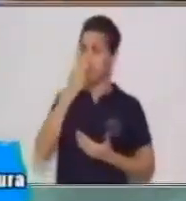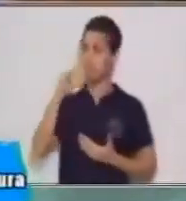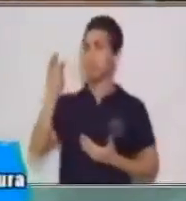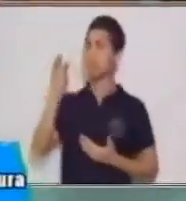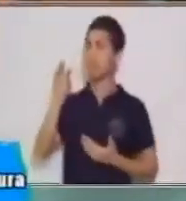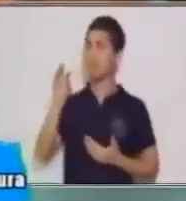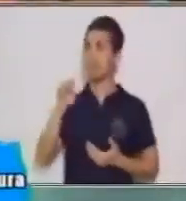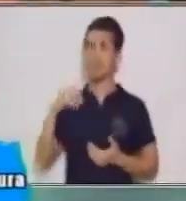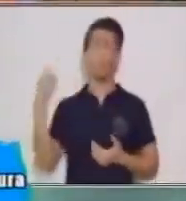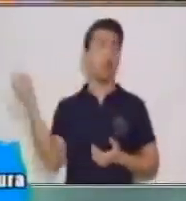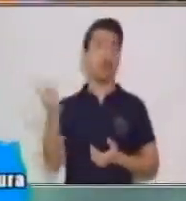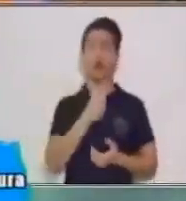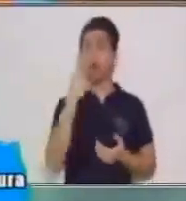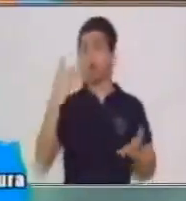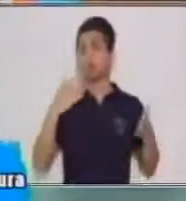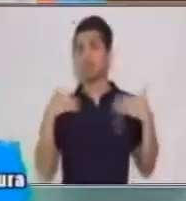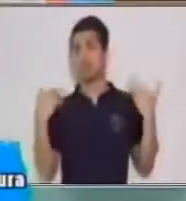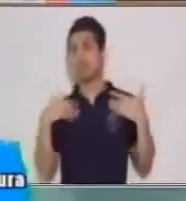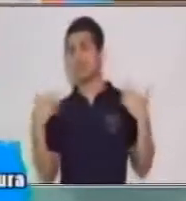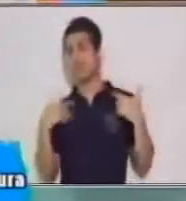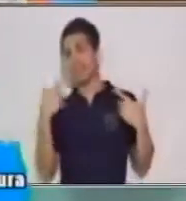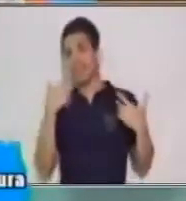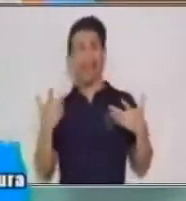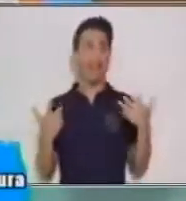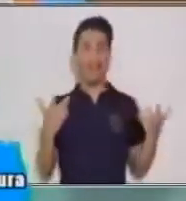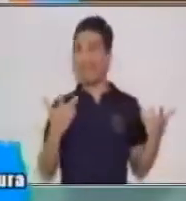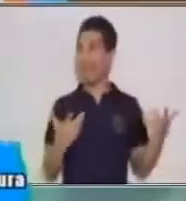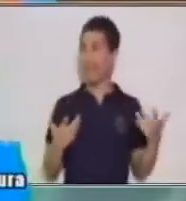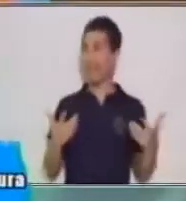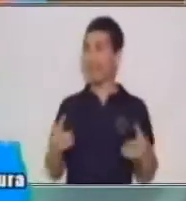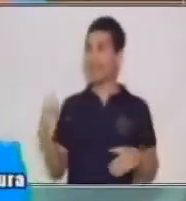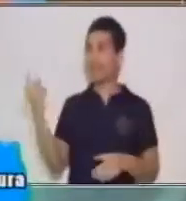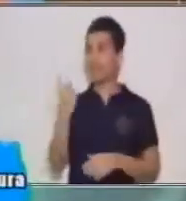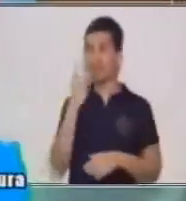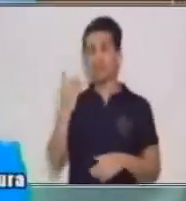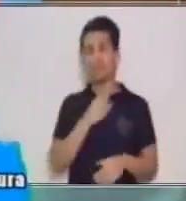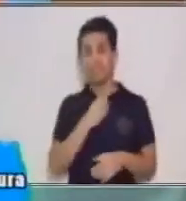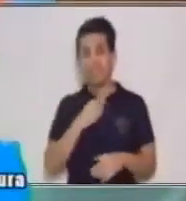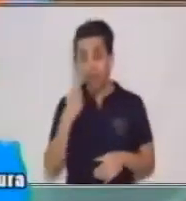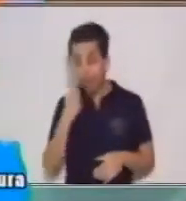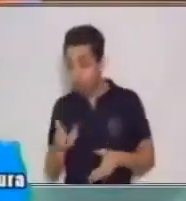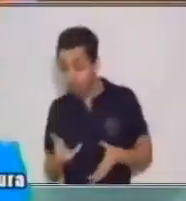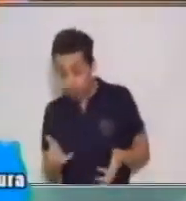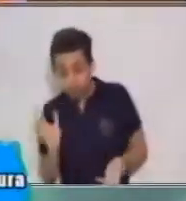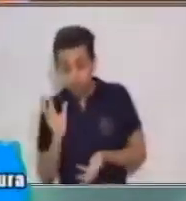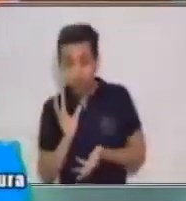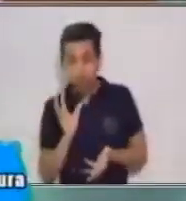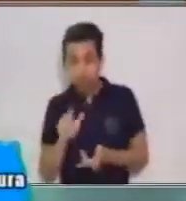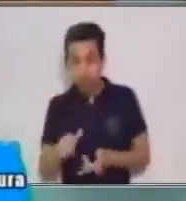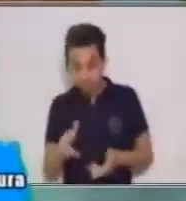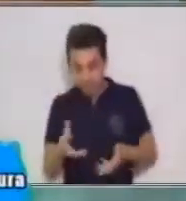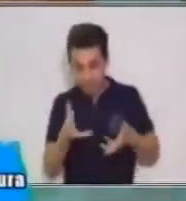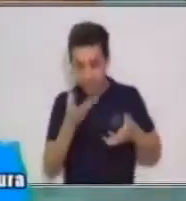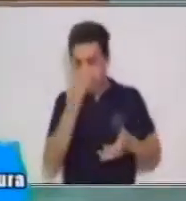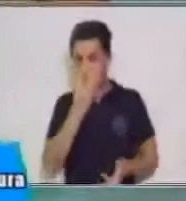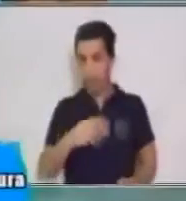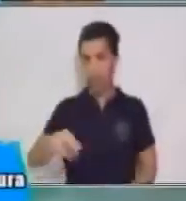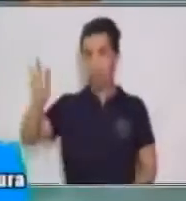Todos muy contentos siendo la sensación, todos querían apreciar al pequeño elefante.